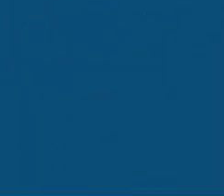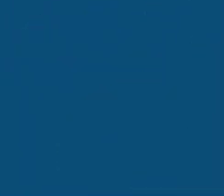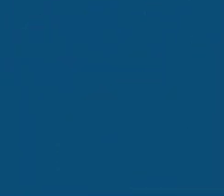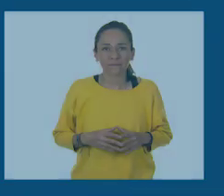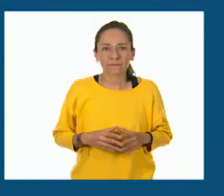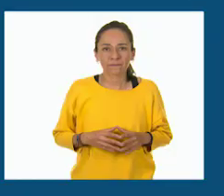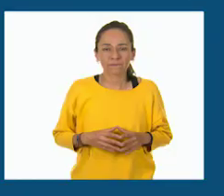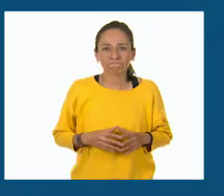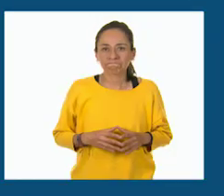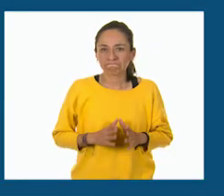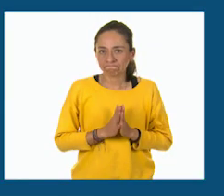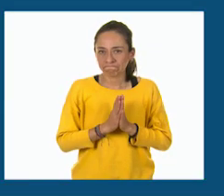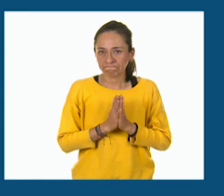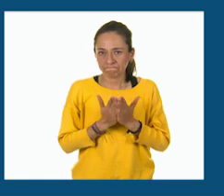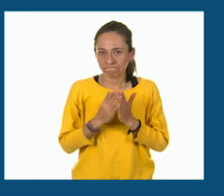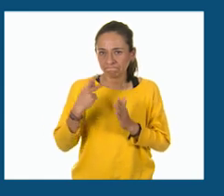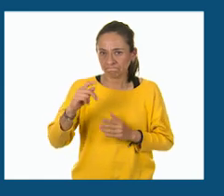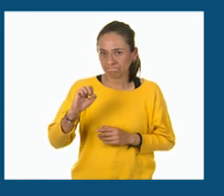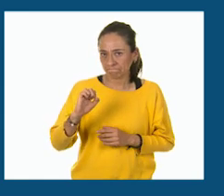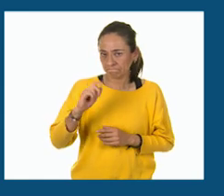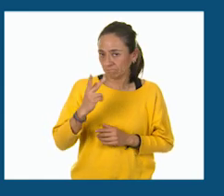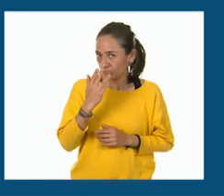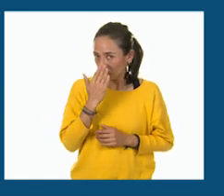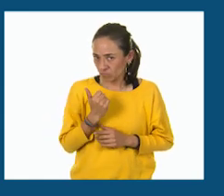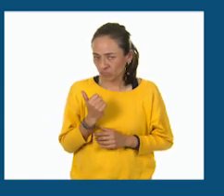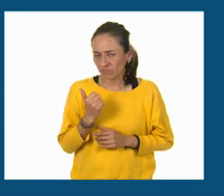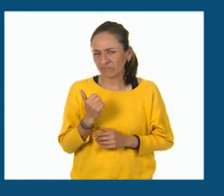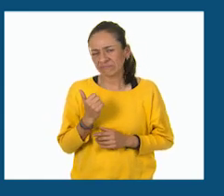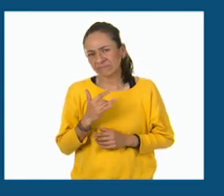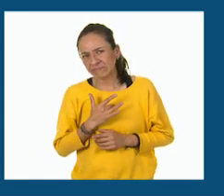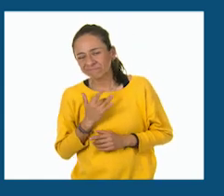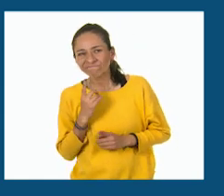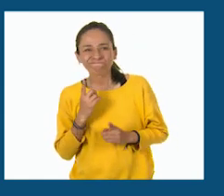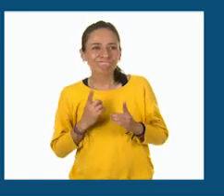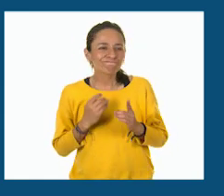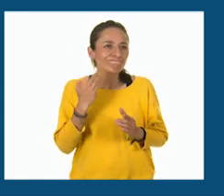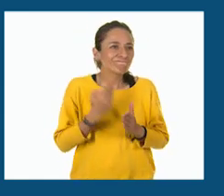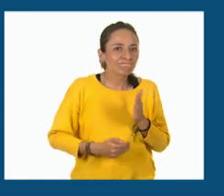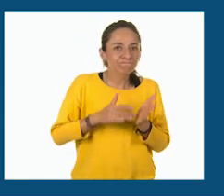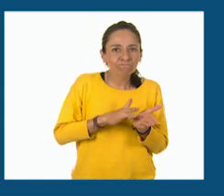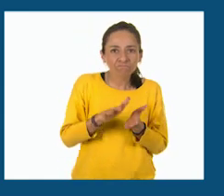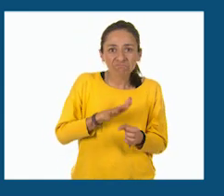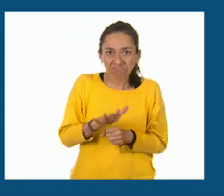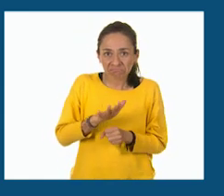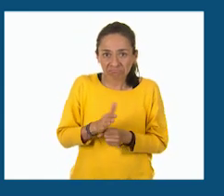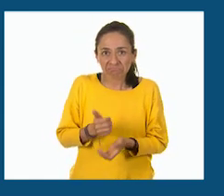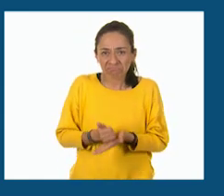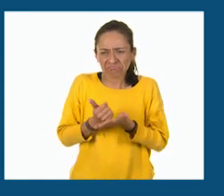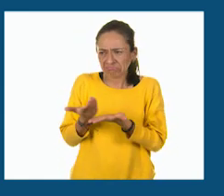Si no tienes el libro de texto o necesitas ayuda para responder las preguntas, ¡contáctanos!